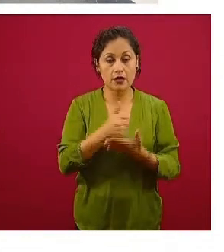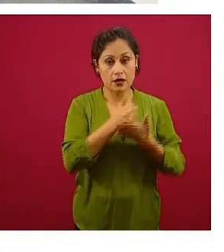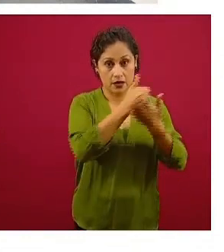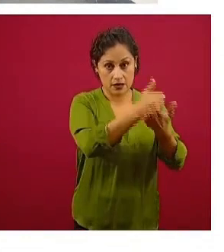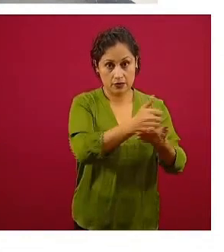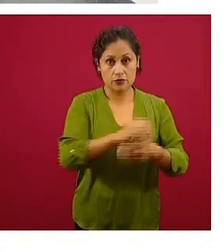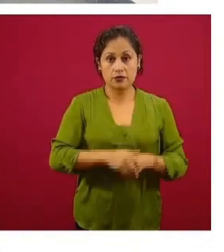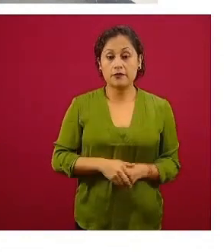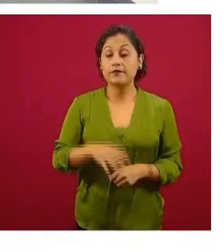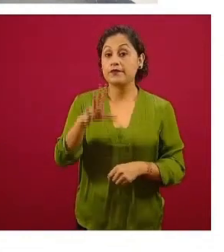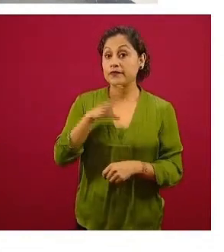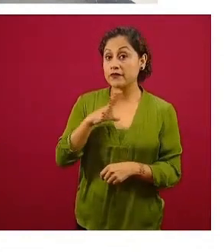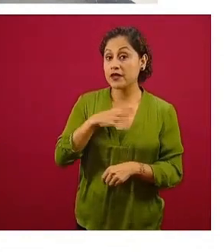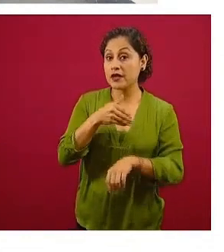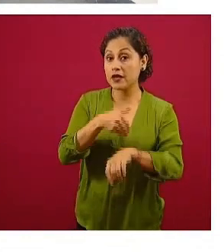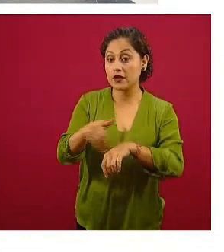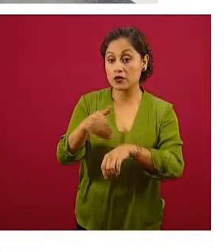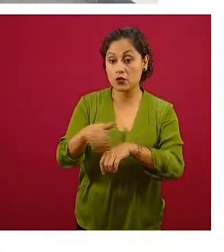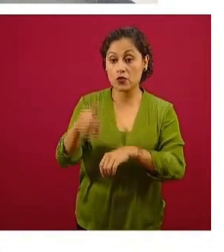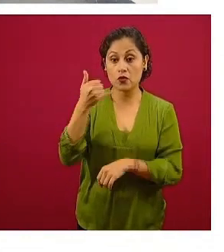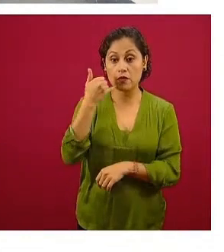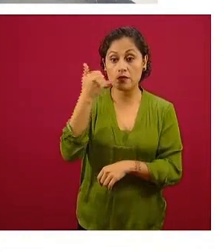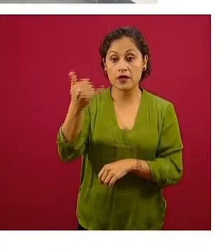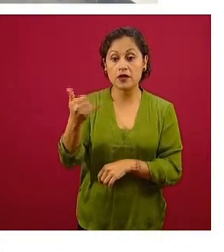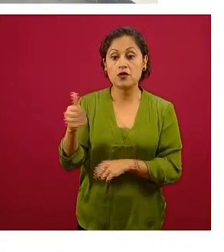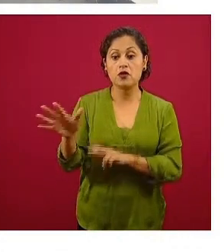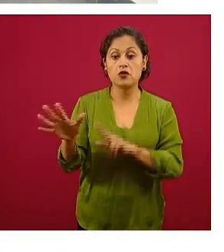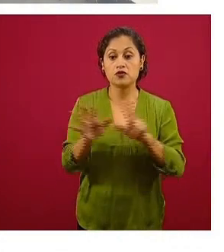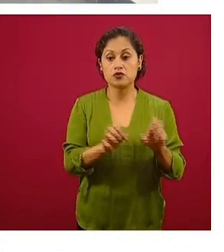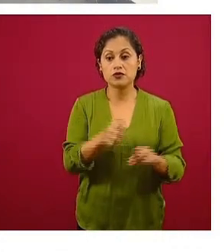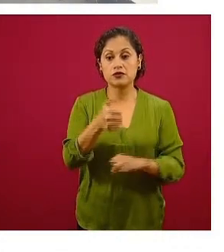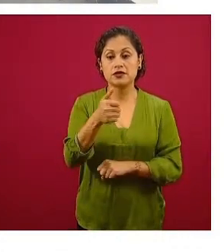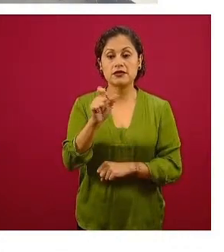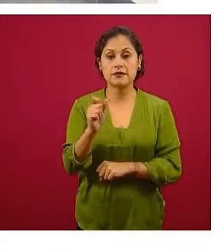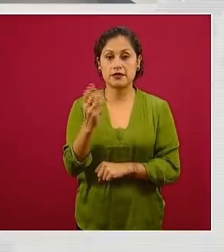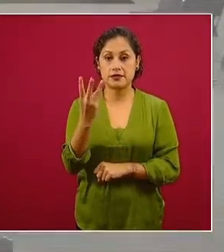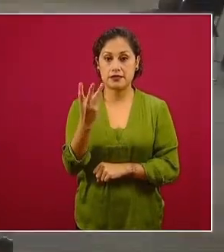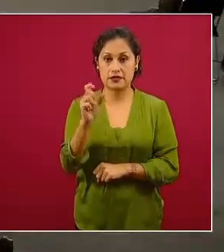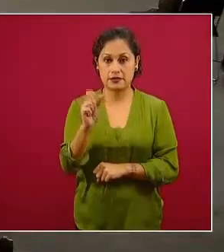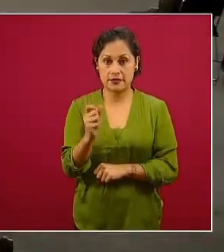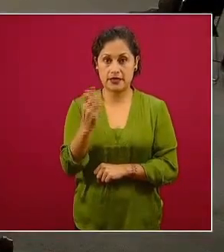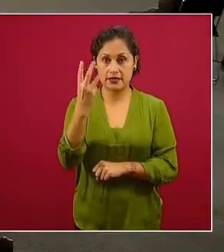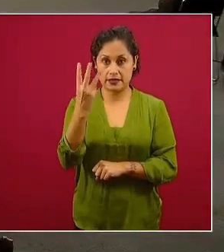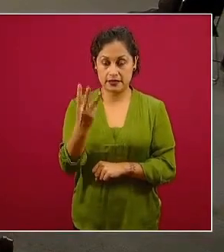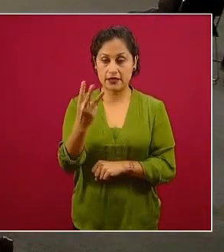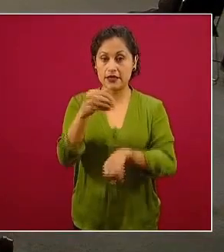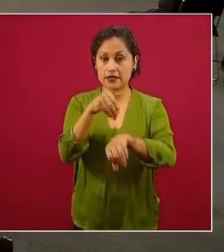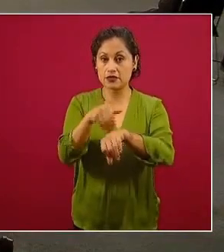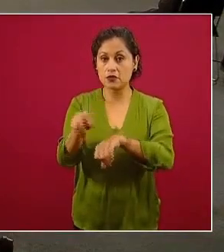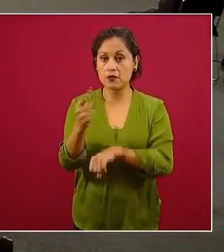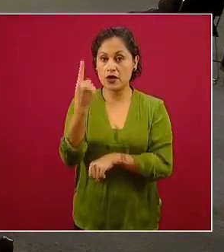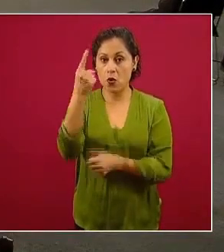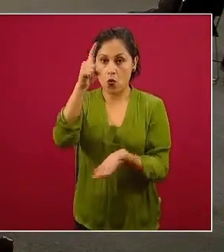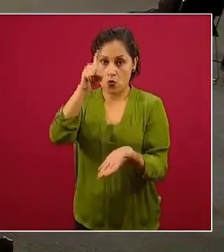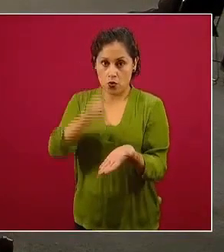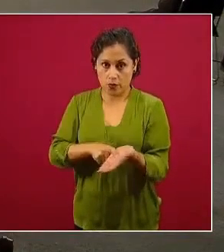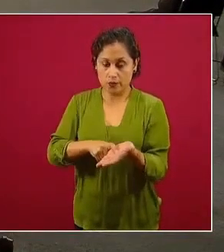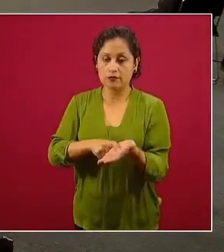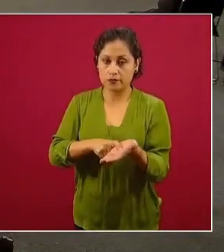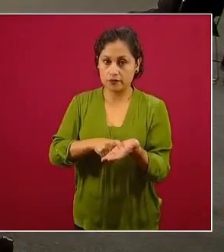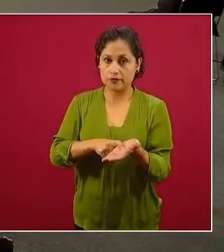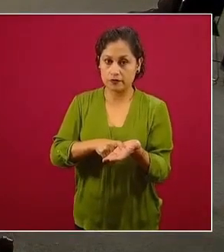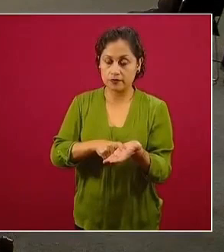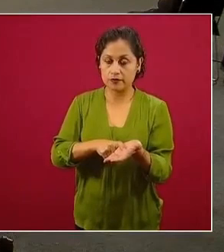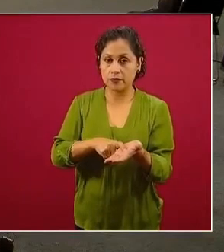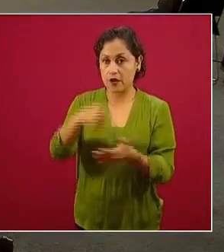800-623-2323 con la opción número 1. De esta forma